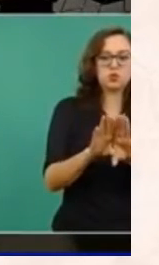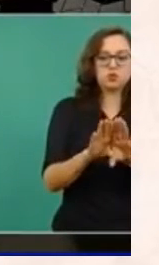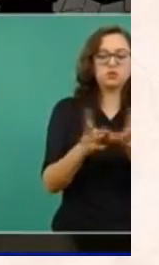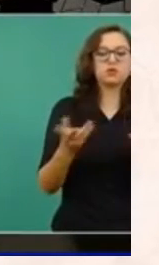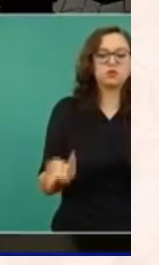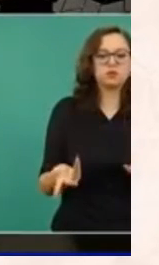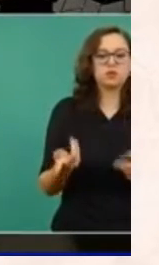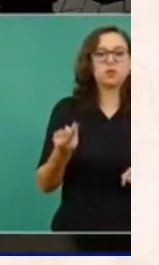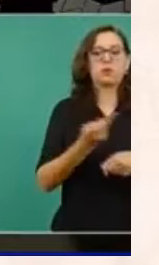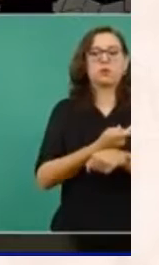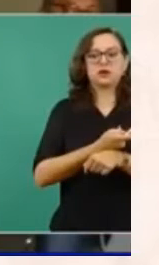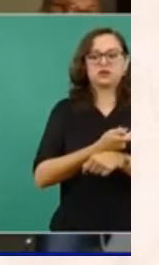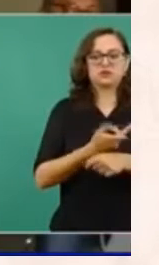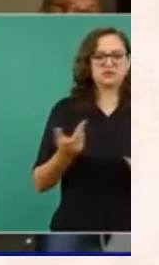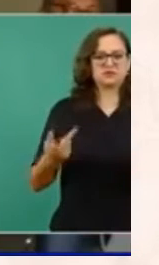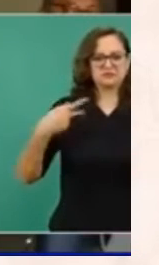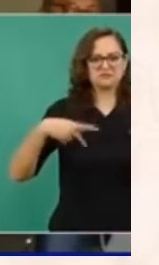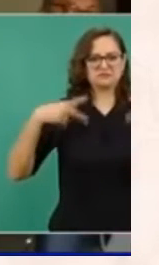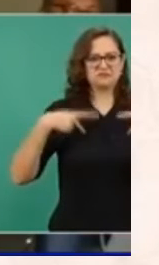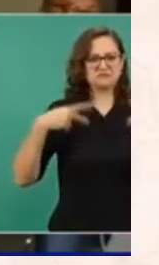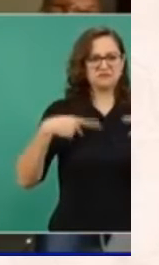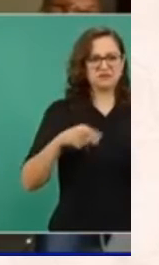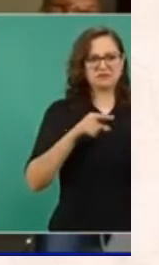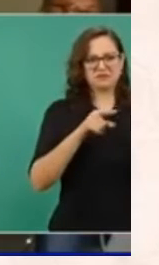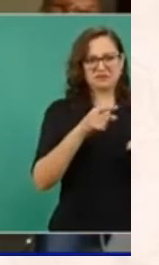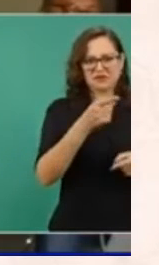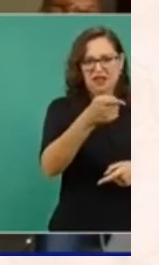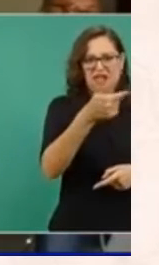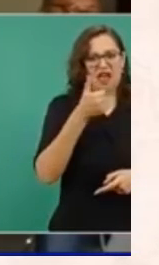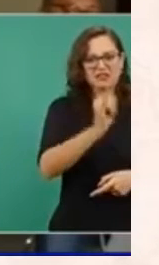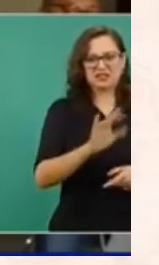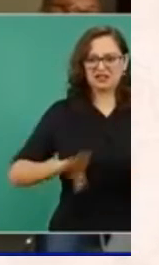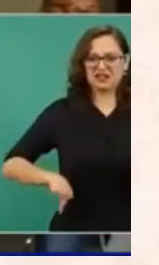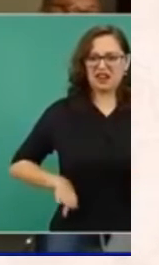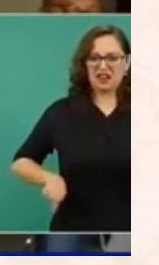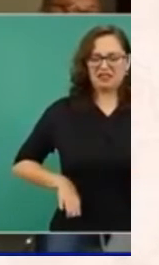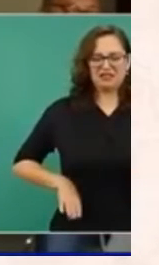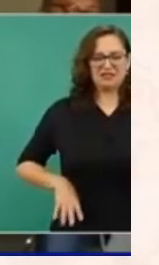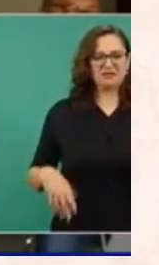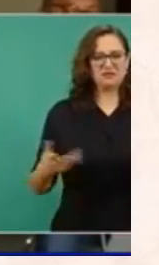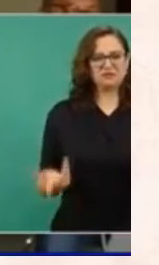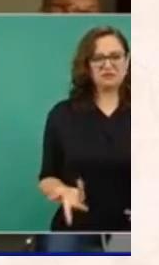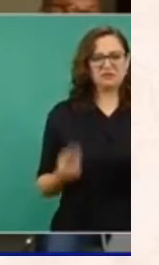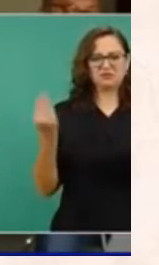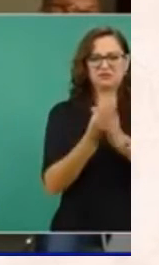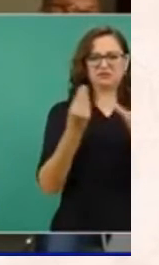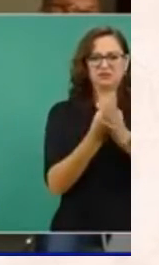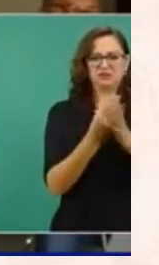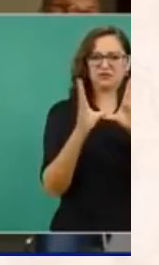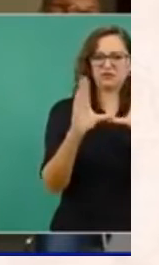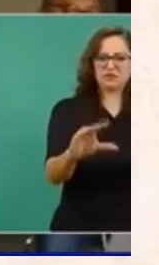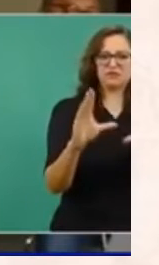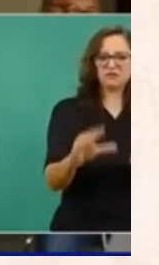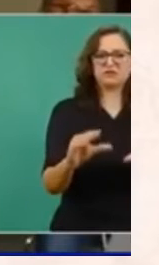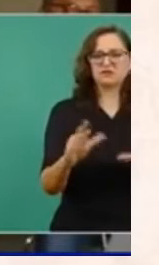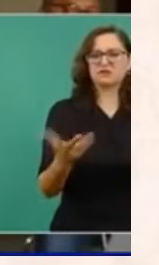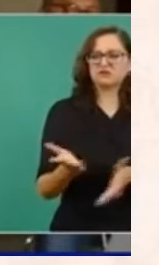ahorita, pues de este tipo de personas que, pues, bueno, pues venden una clase de cursos o de humo, digamos así,